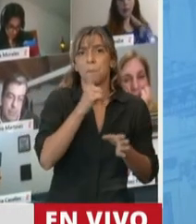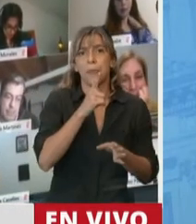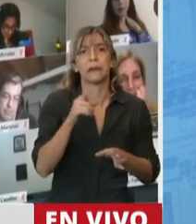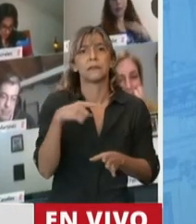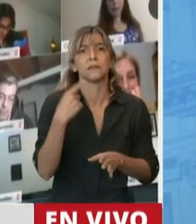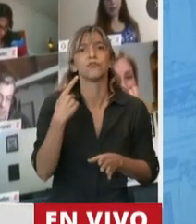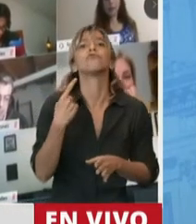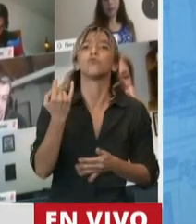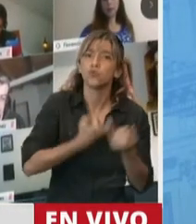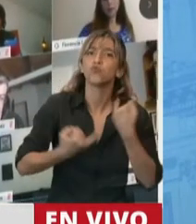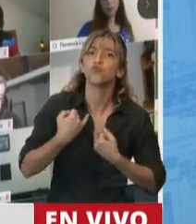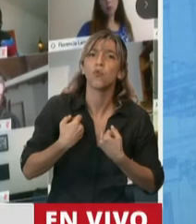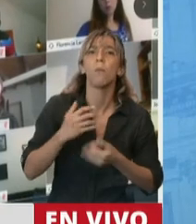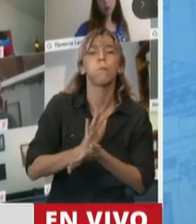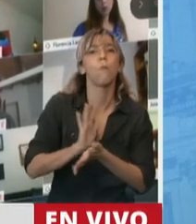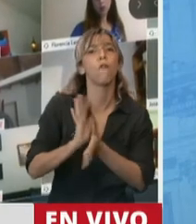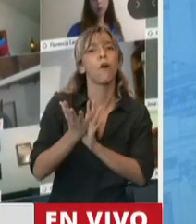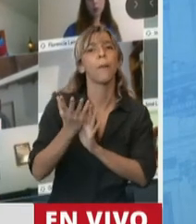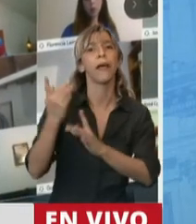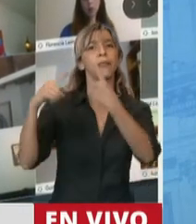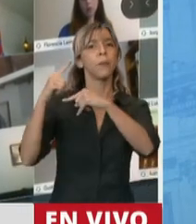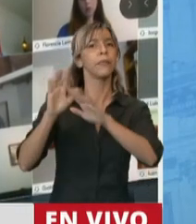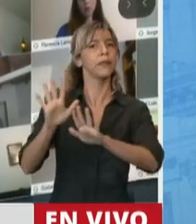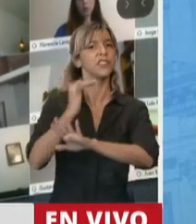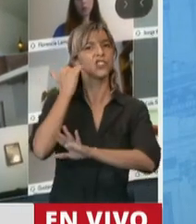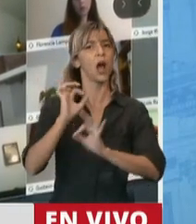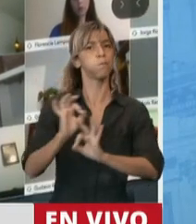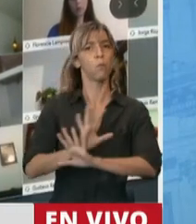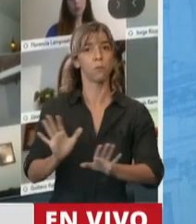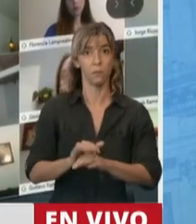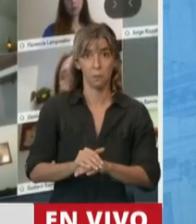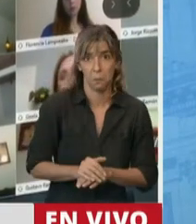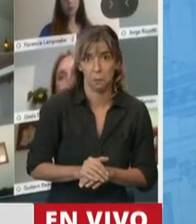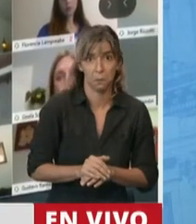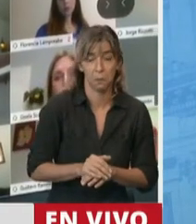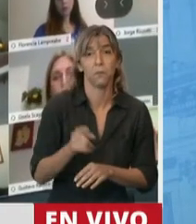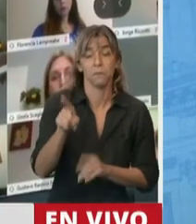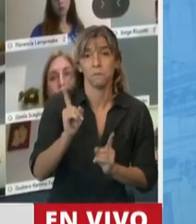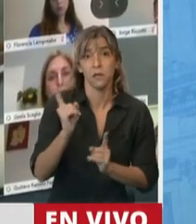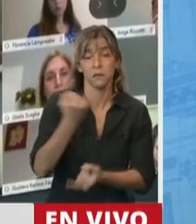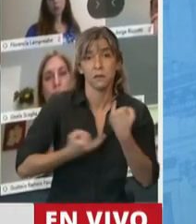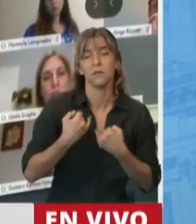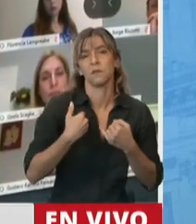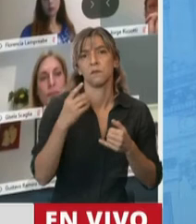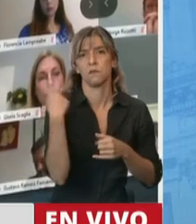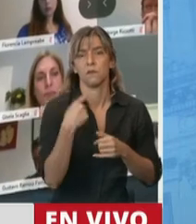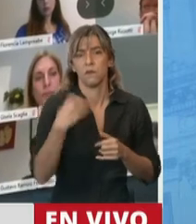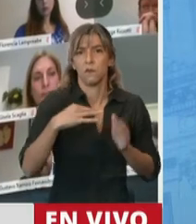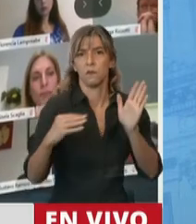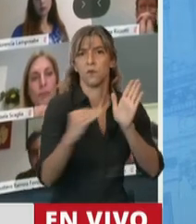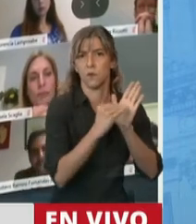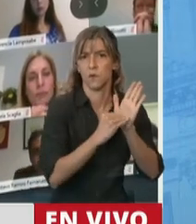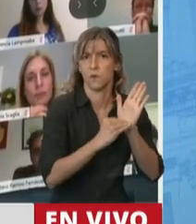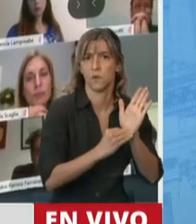entiendo, y hoy alguien lo dijo, que esta ley hoy la estamos tratando por el apuro de